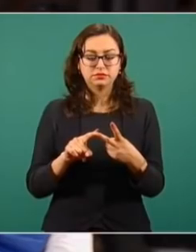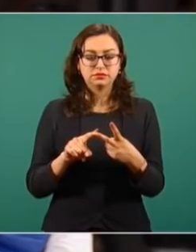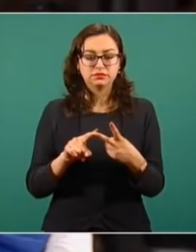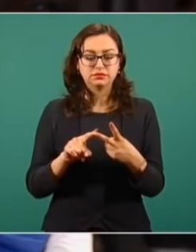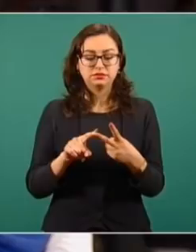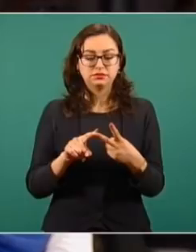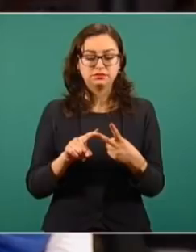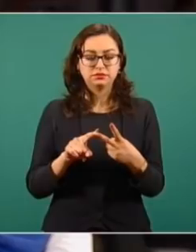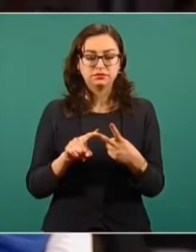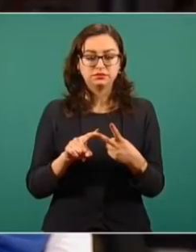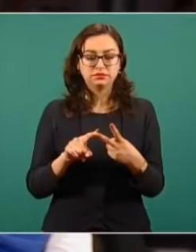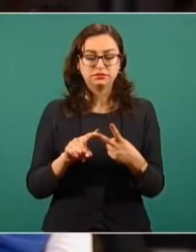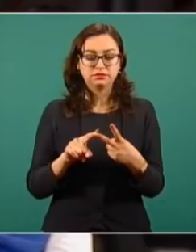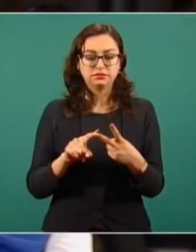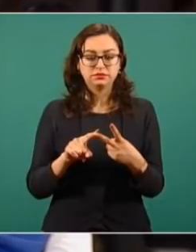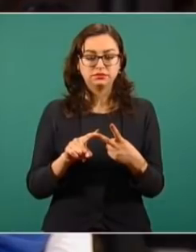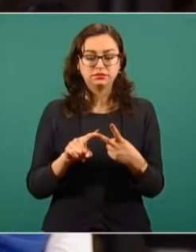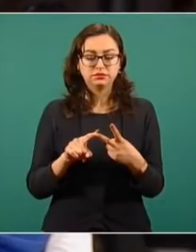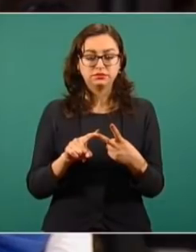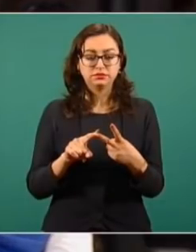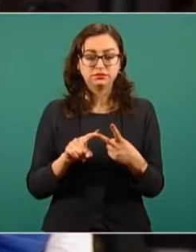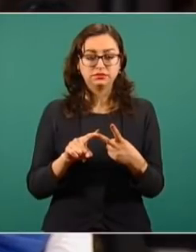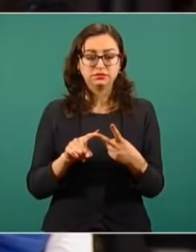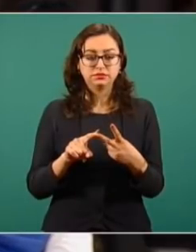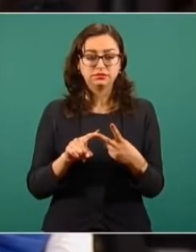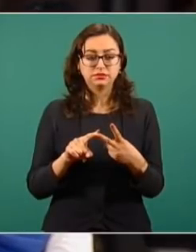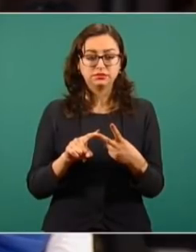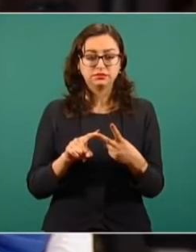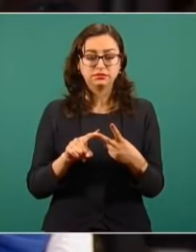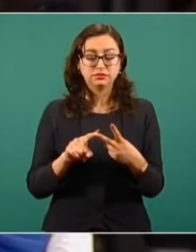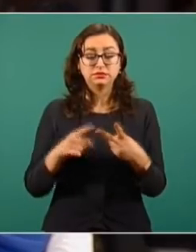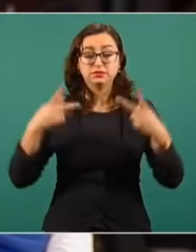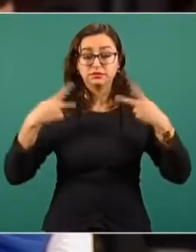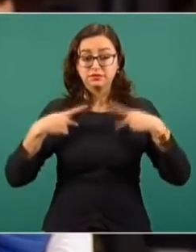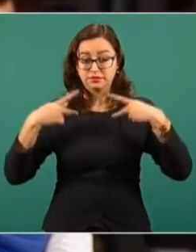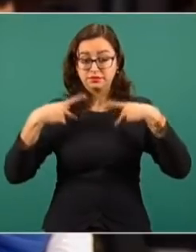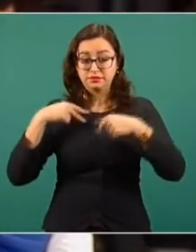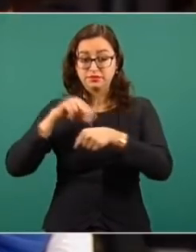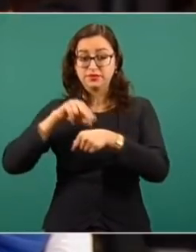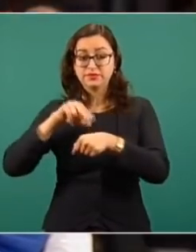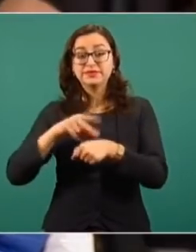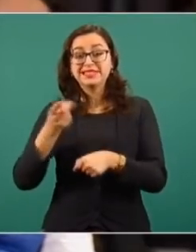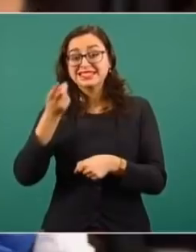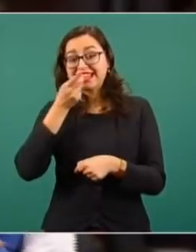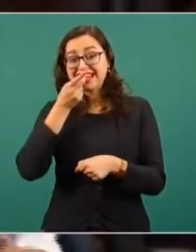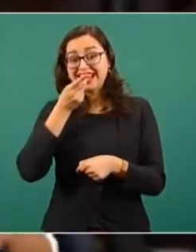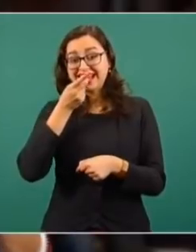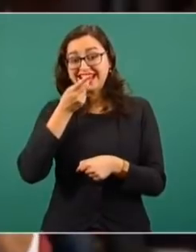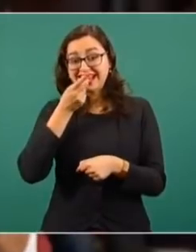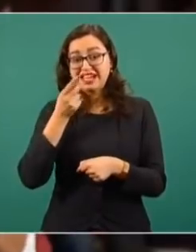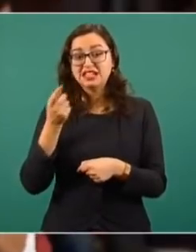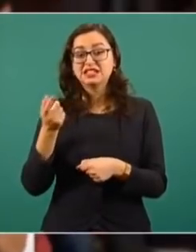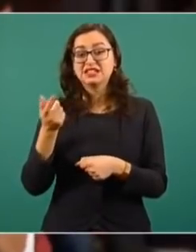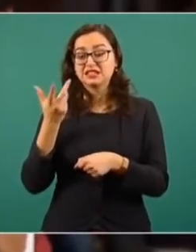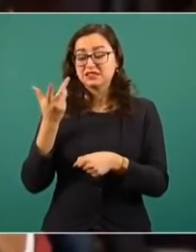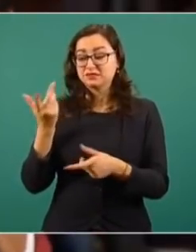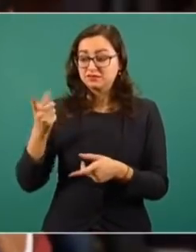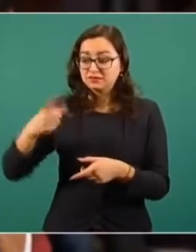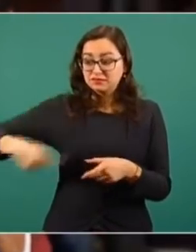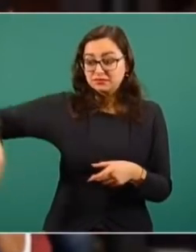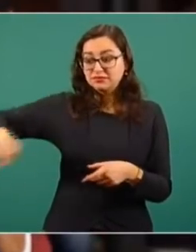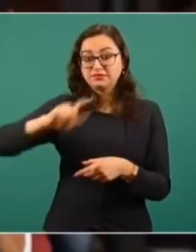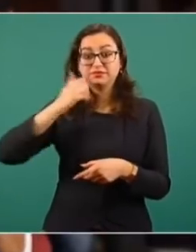cartas, ya hay peticiones por parte de los dentistas en el tema de la vacuna. ¿Hay alguna fecha o algo? Porque